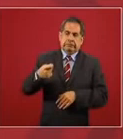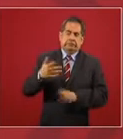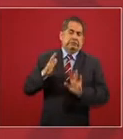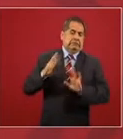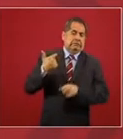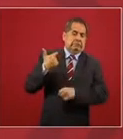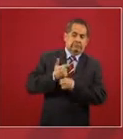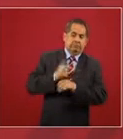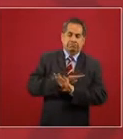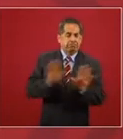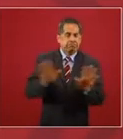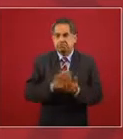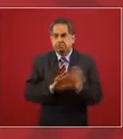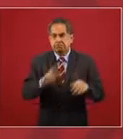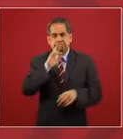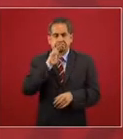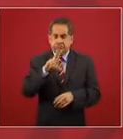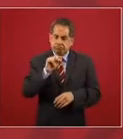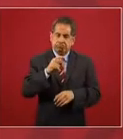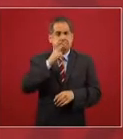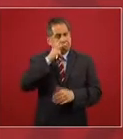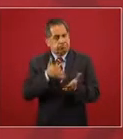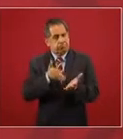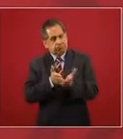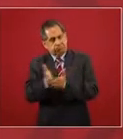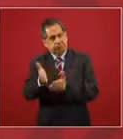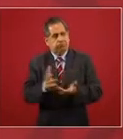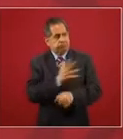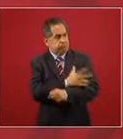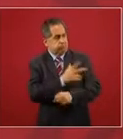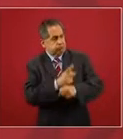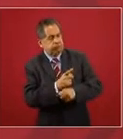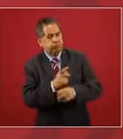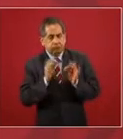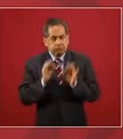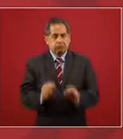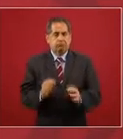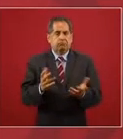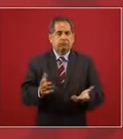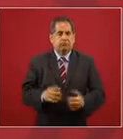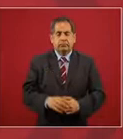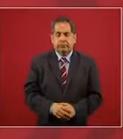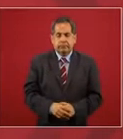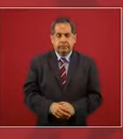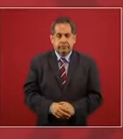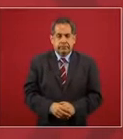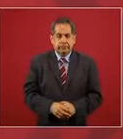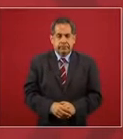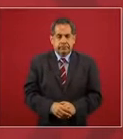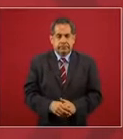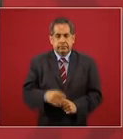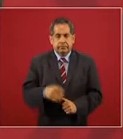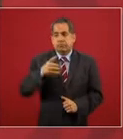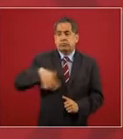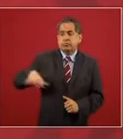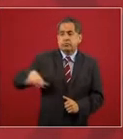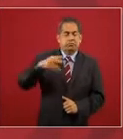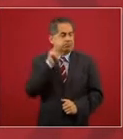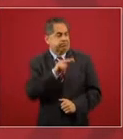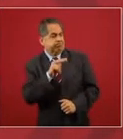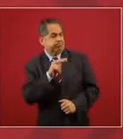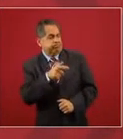comportamientos deshonestos que sean mal vistos